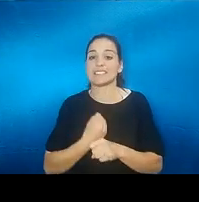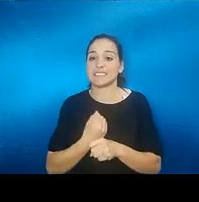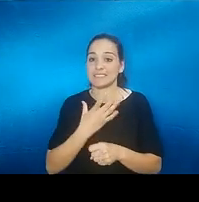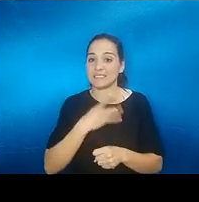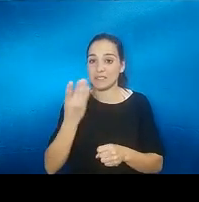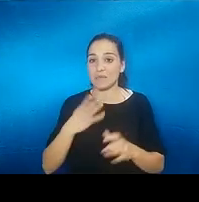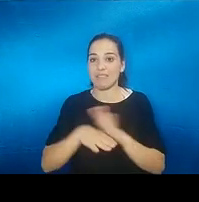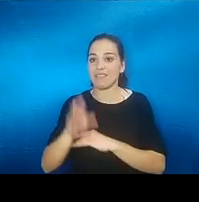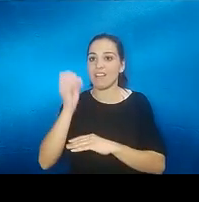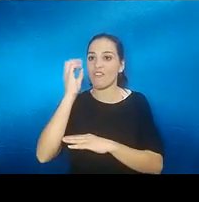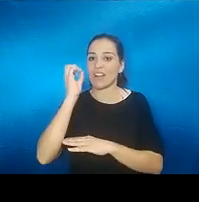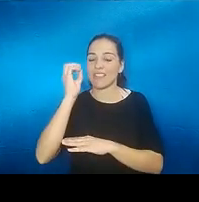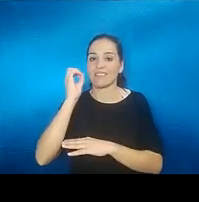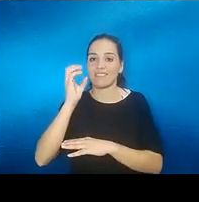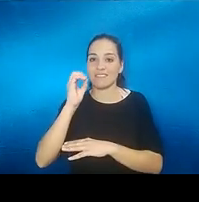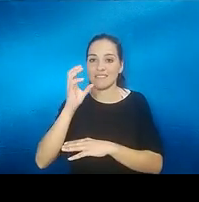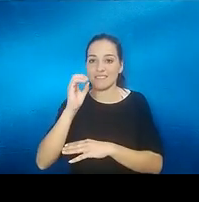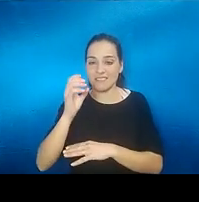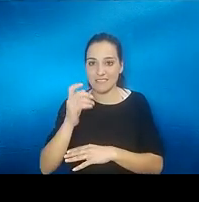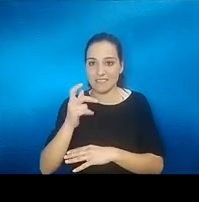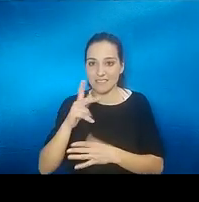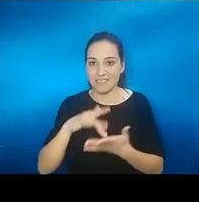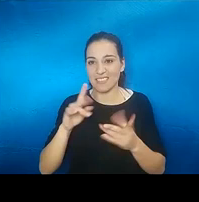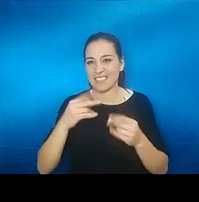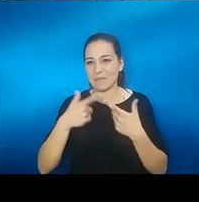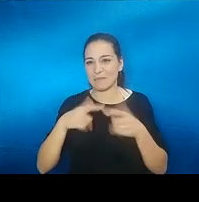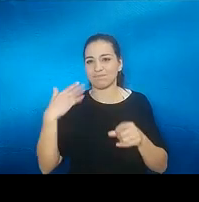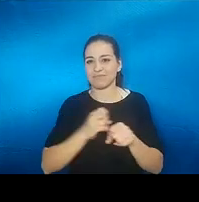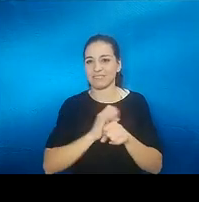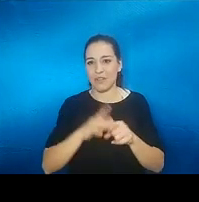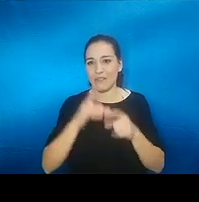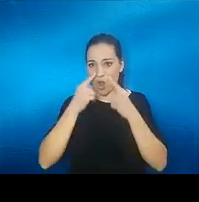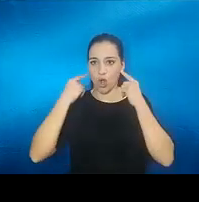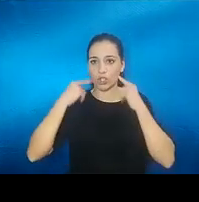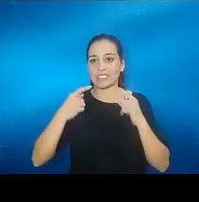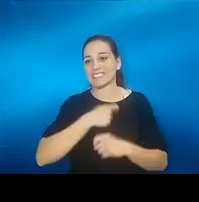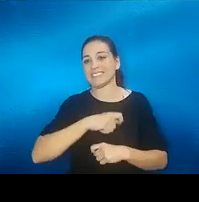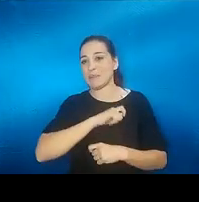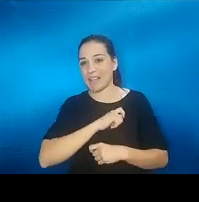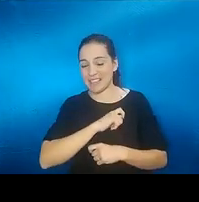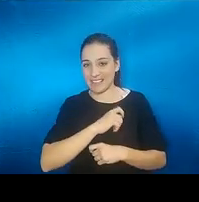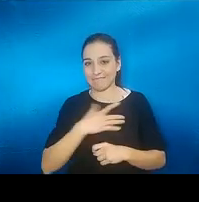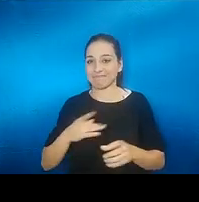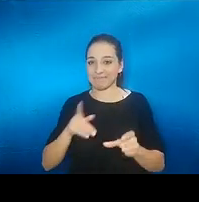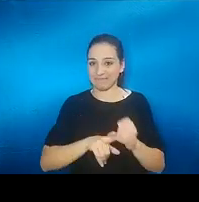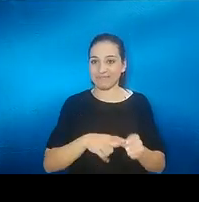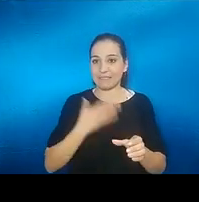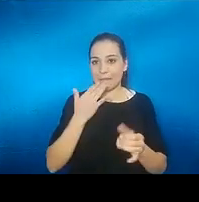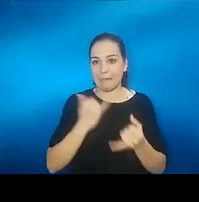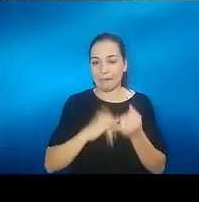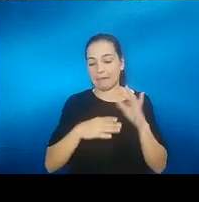conferencia que se hizo a raíz del COVID de otorrinos de España y por suerte me colé